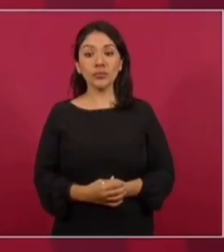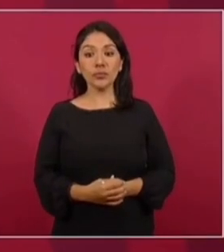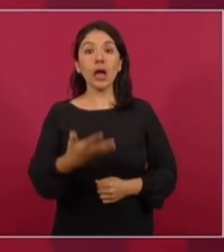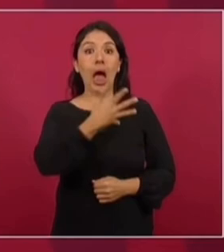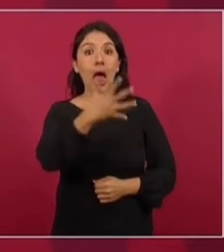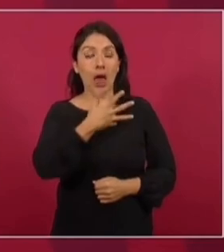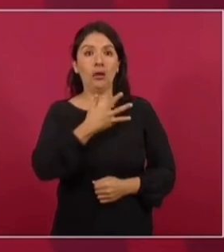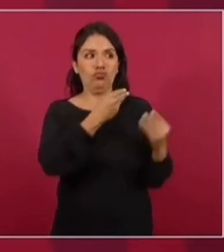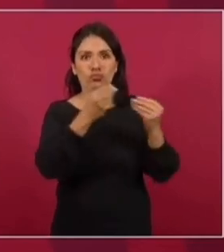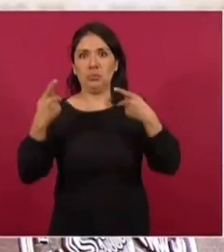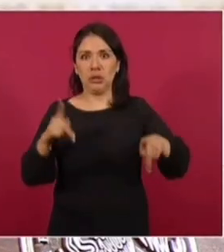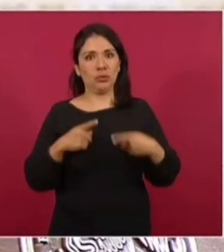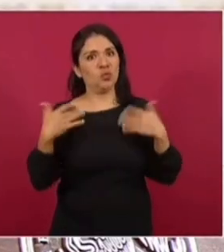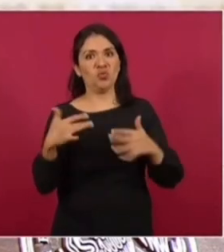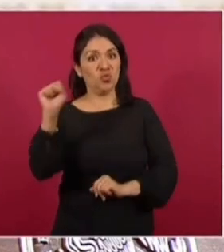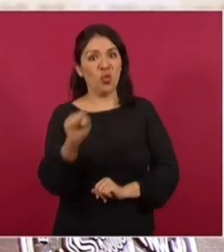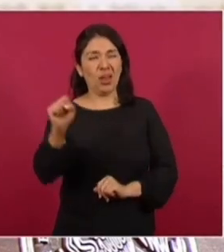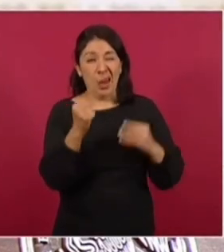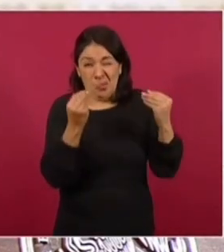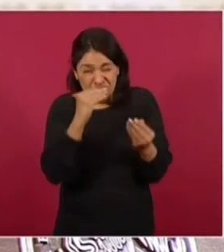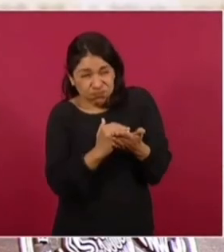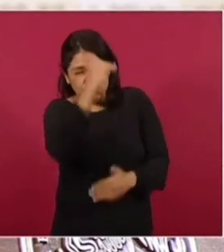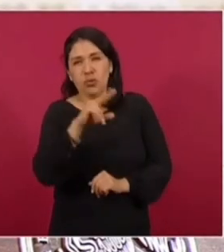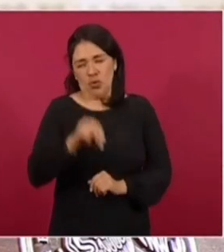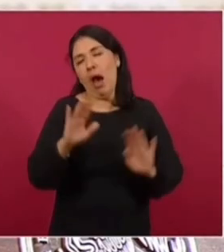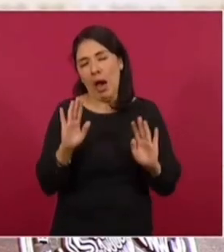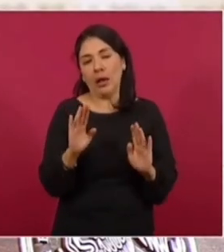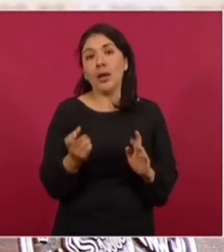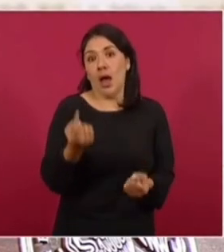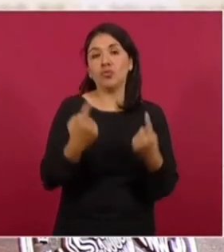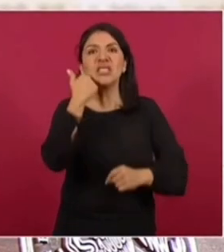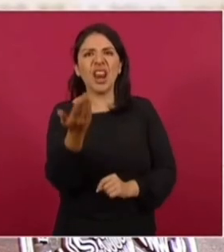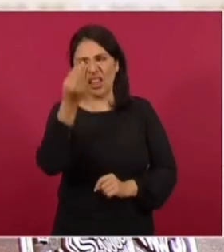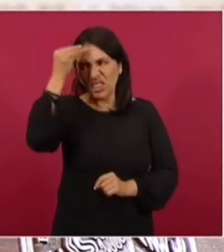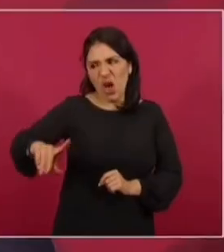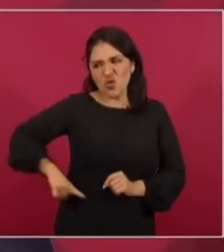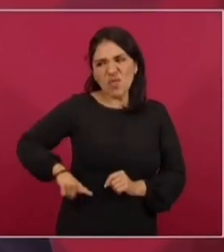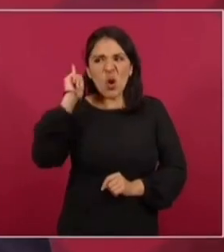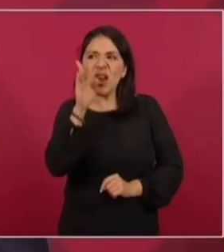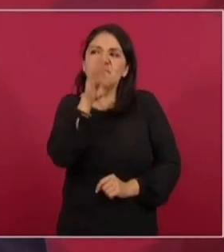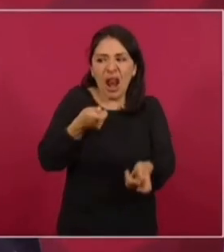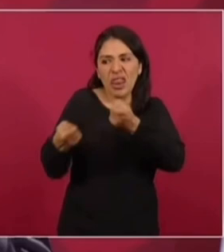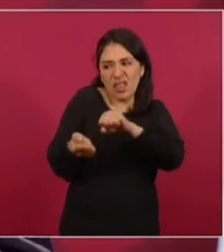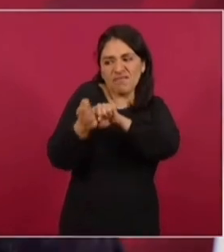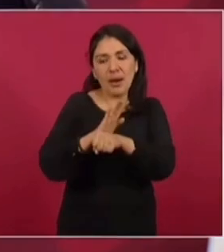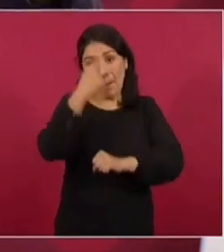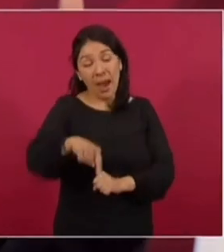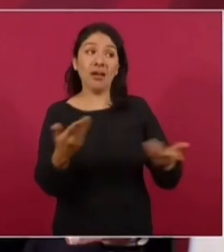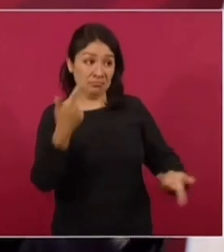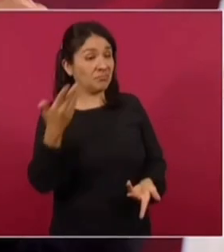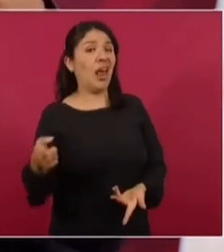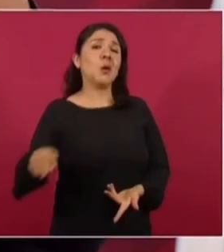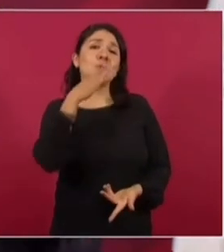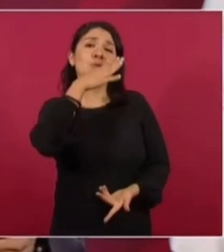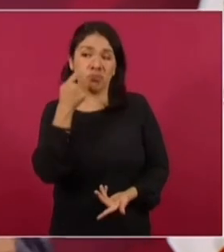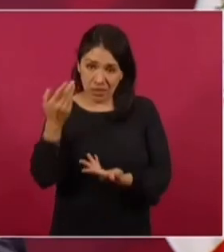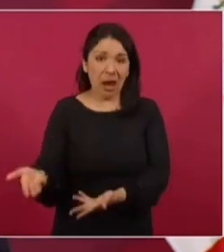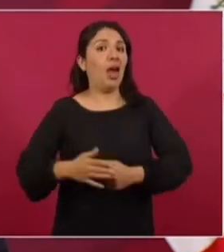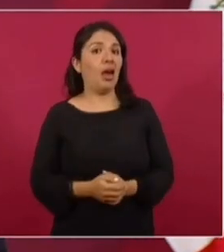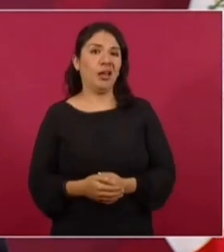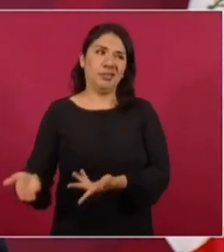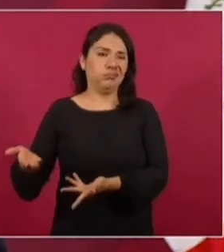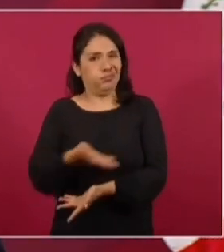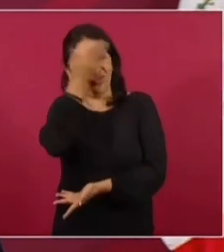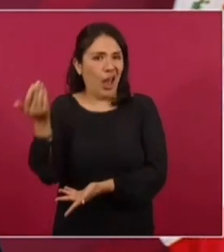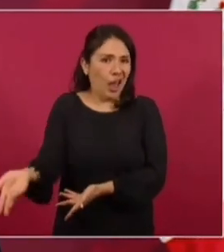personas, afortunadamente no muchos, que querían que nos fuera mal para poder decir son unos incapaces, no pudieron con la